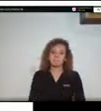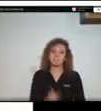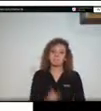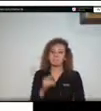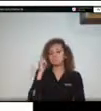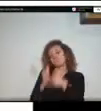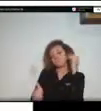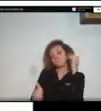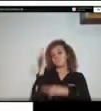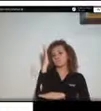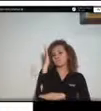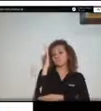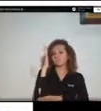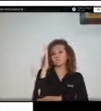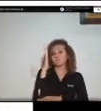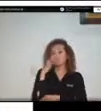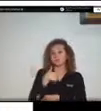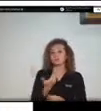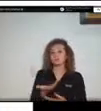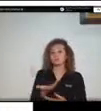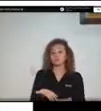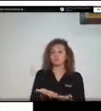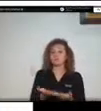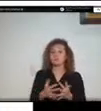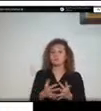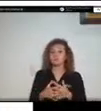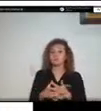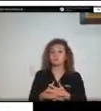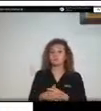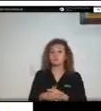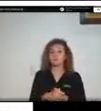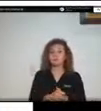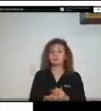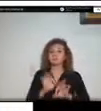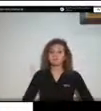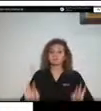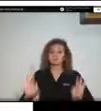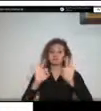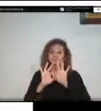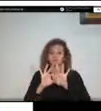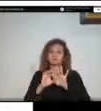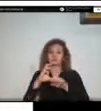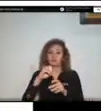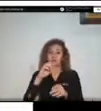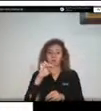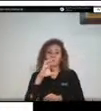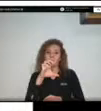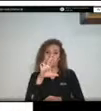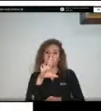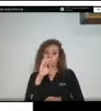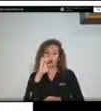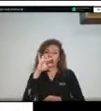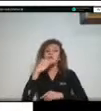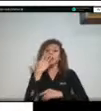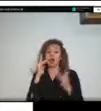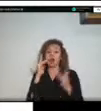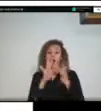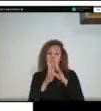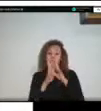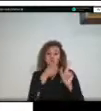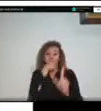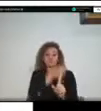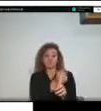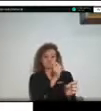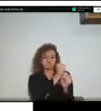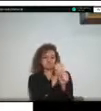presentación quería poner vamos a resaltar el trabajo que ha realizado la corporación desde su competencia así como les decía